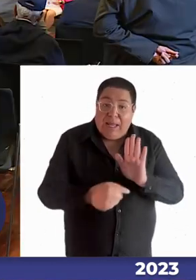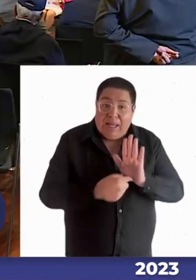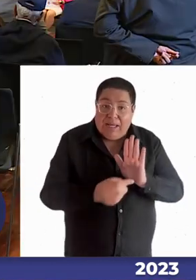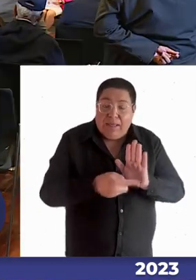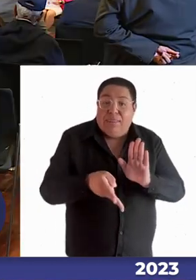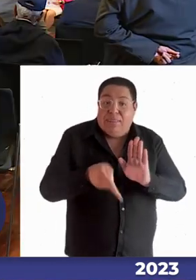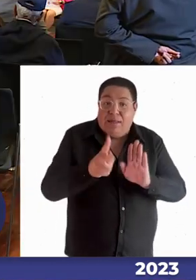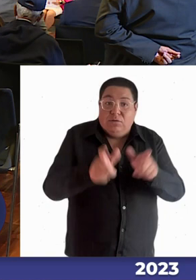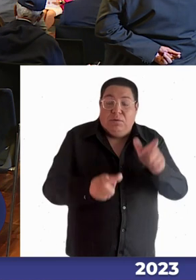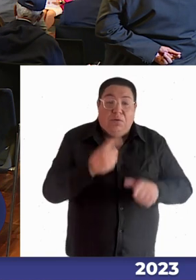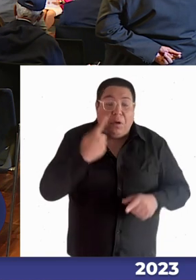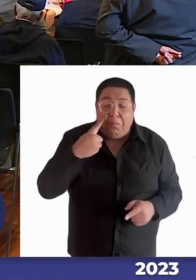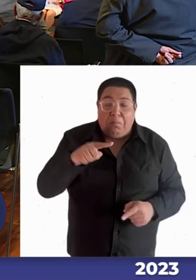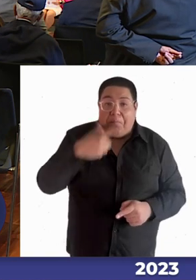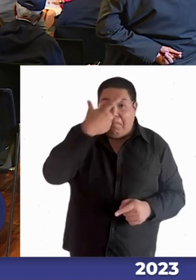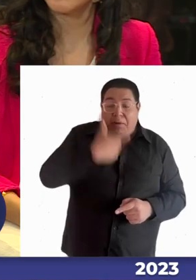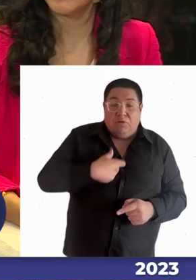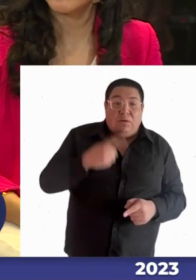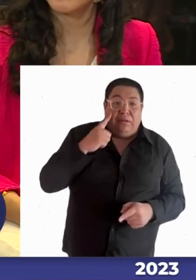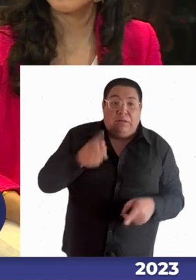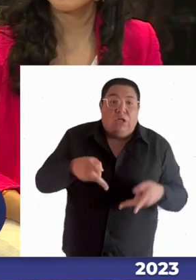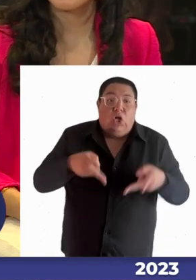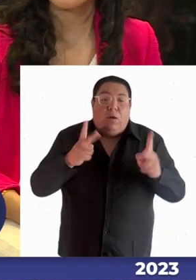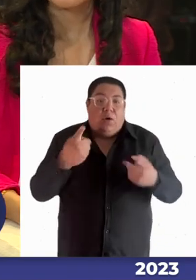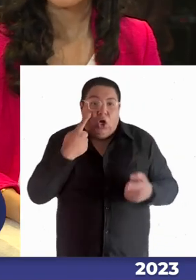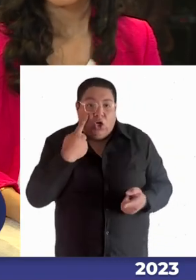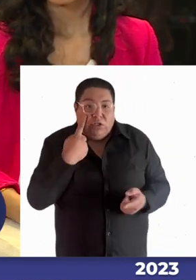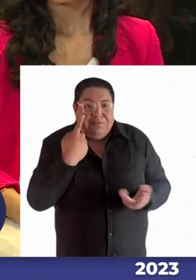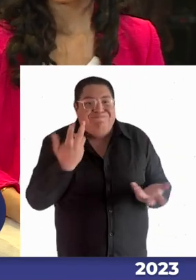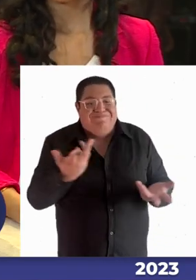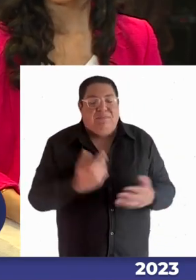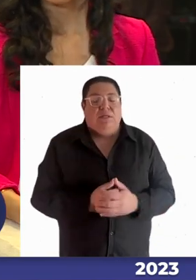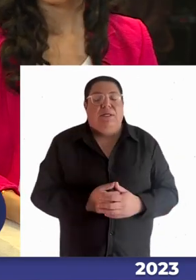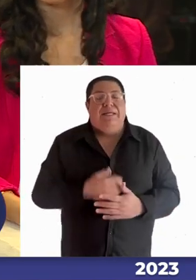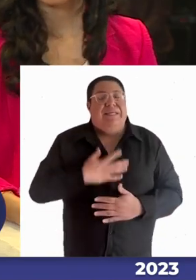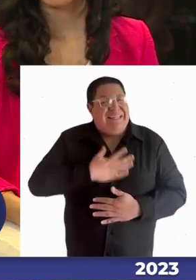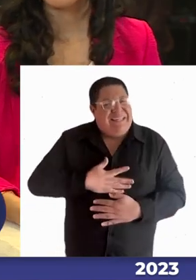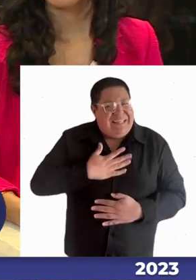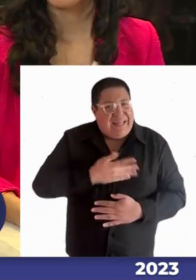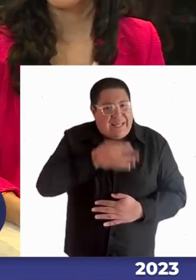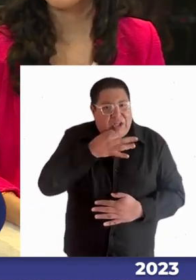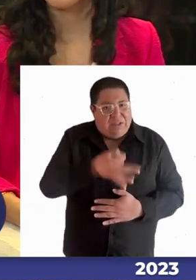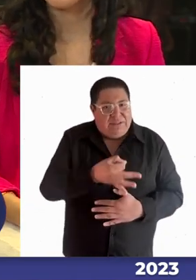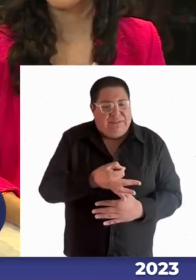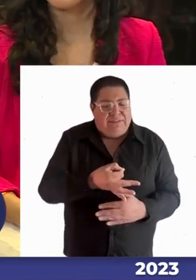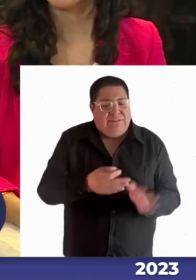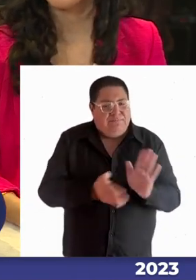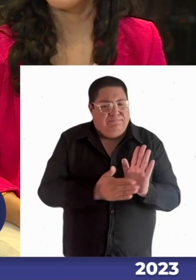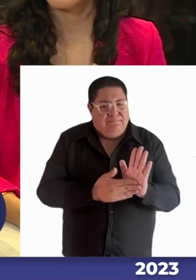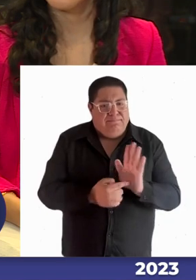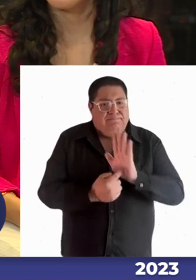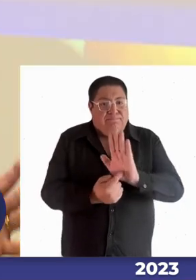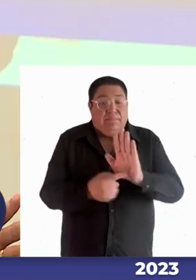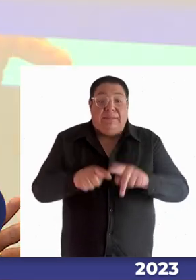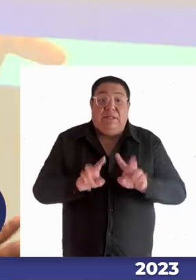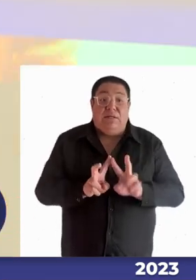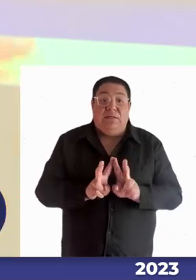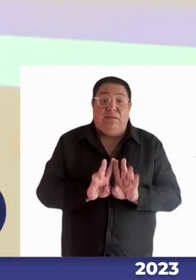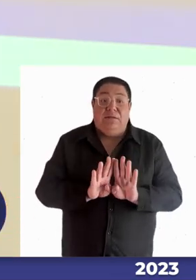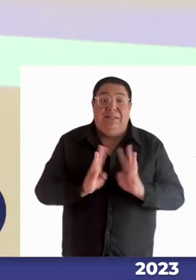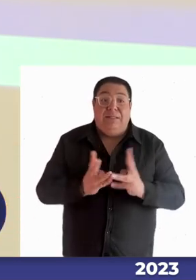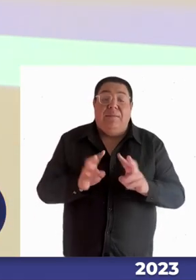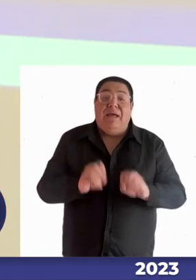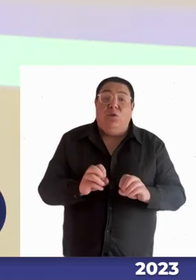gente no conoce sus derechos no los puede ejercer entonces yo quiero señalar hoy día si bien es cierto este panel es materia de educación superior